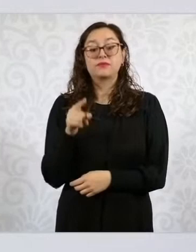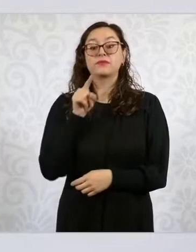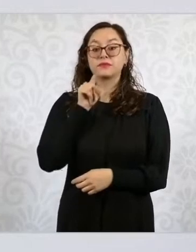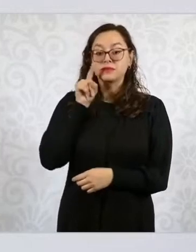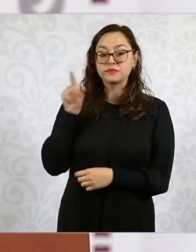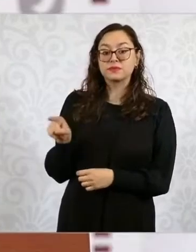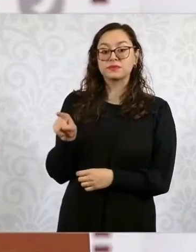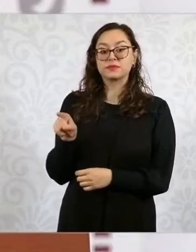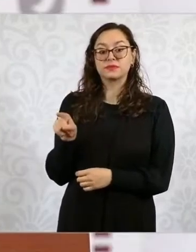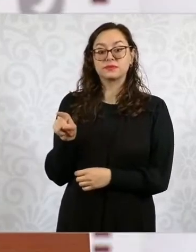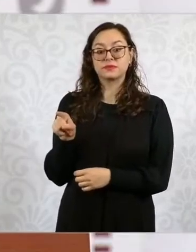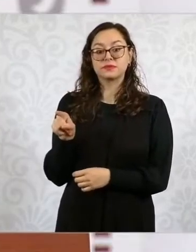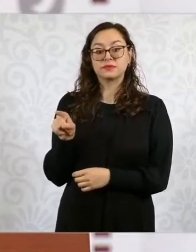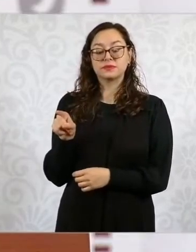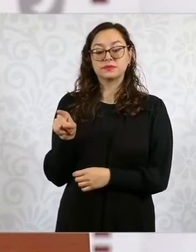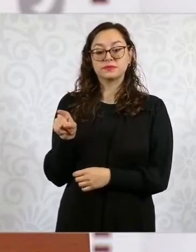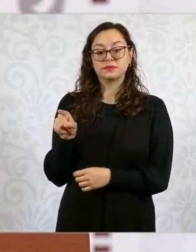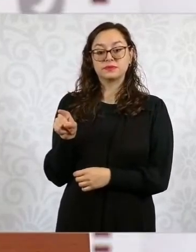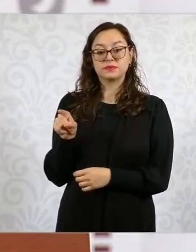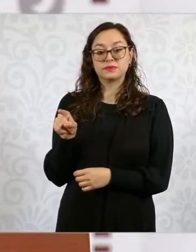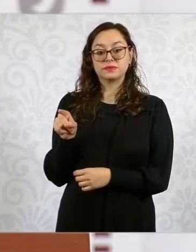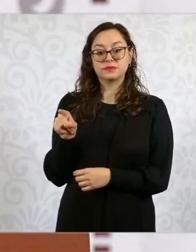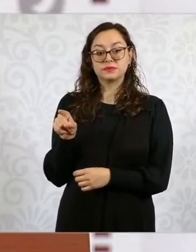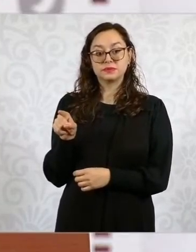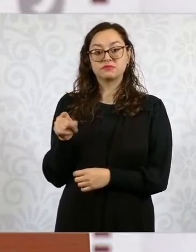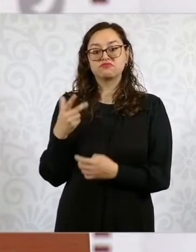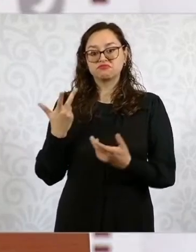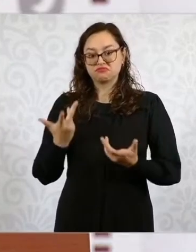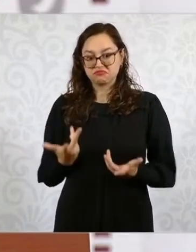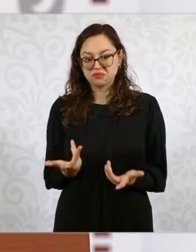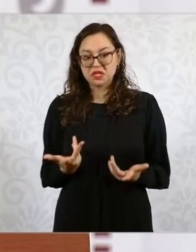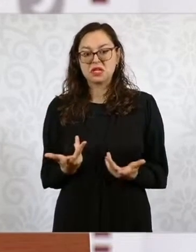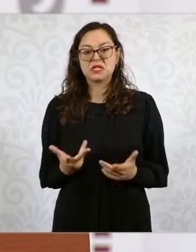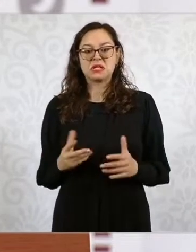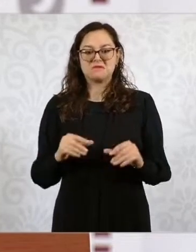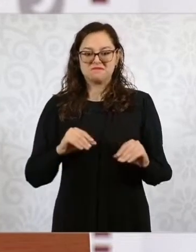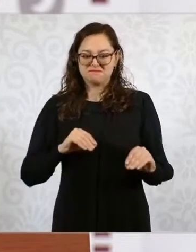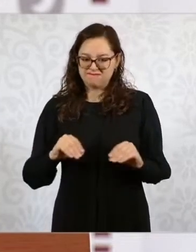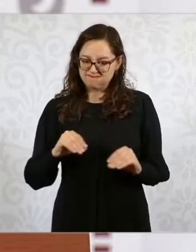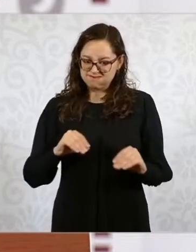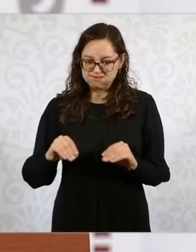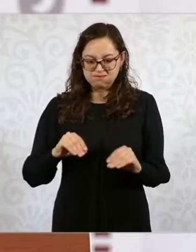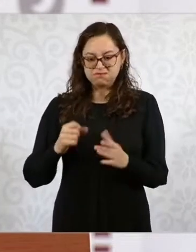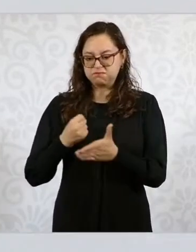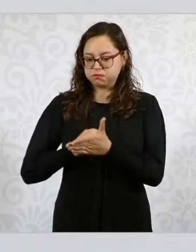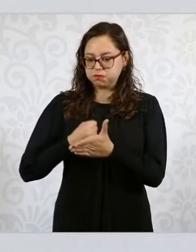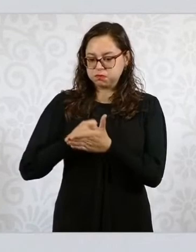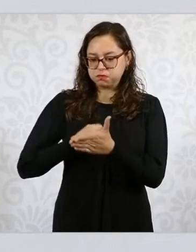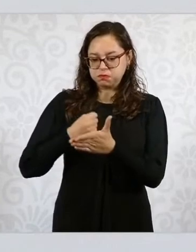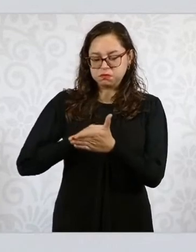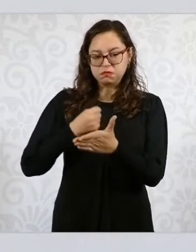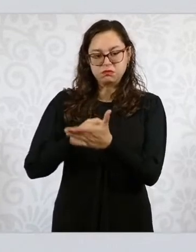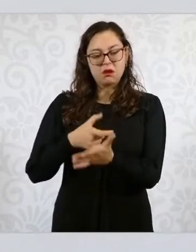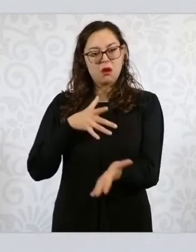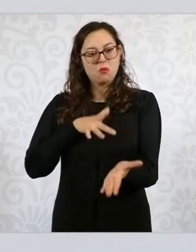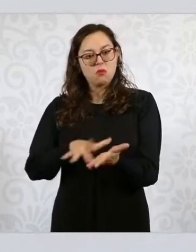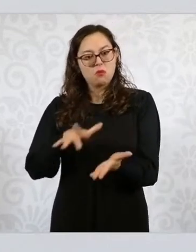participó durante todo el movimiento como profesora